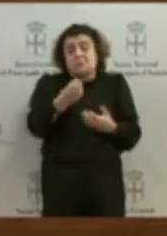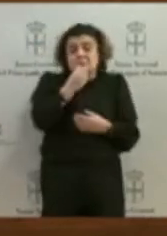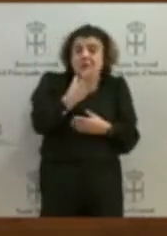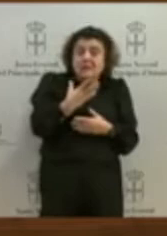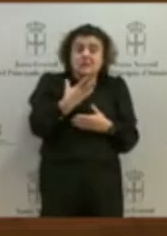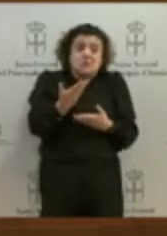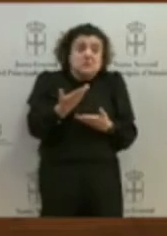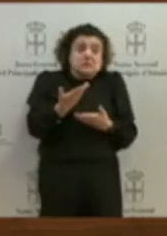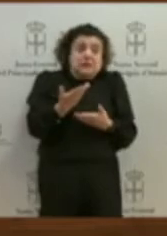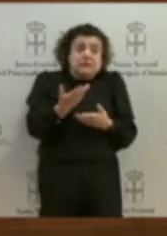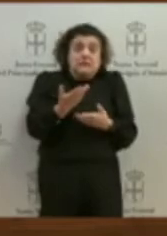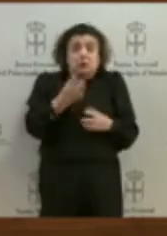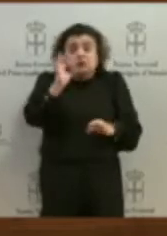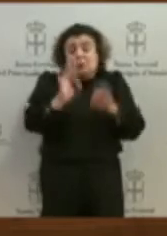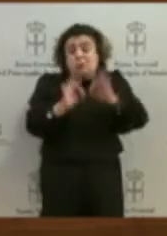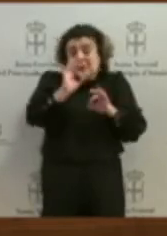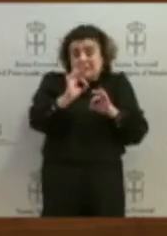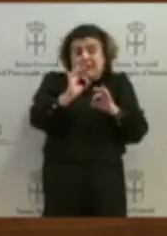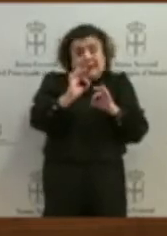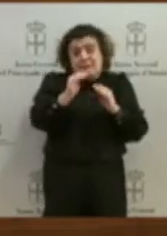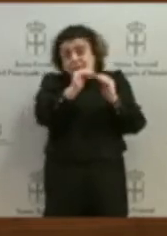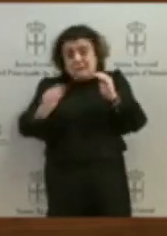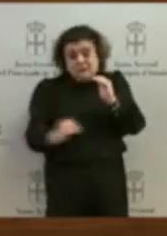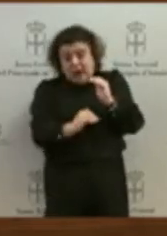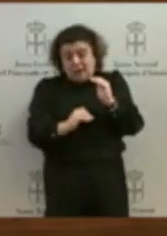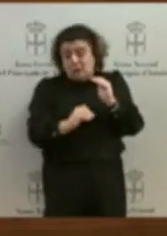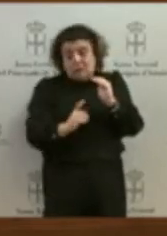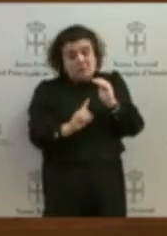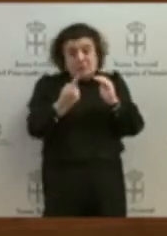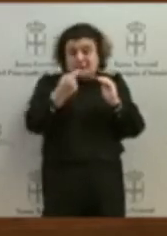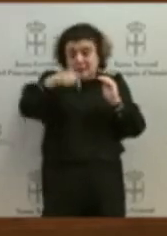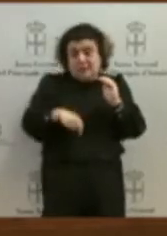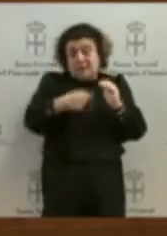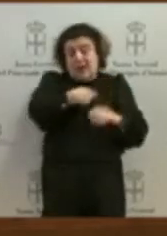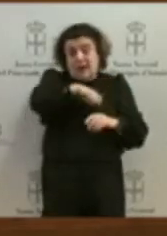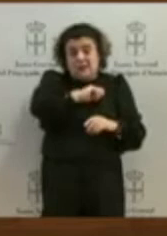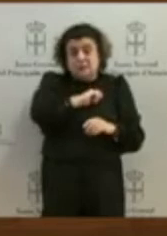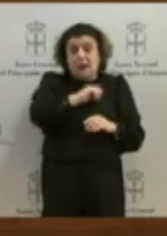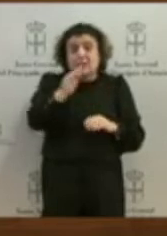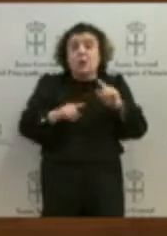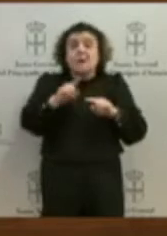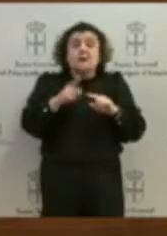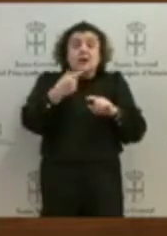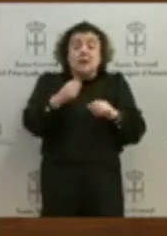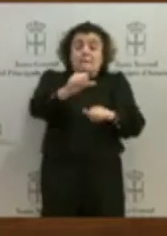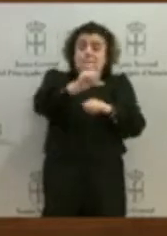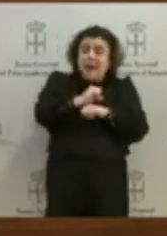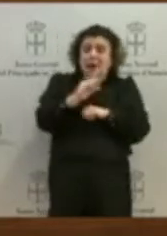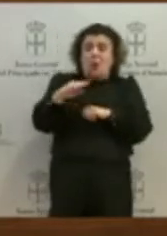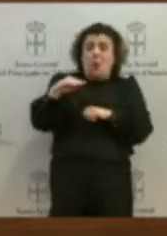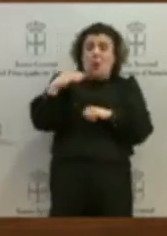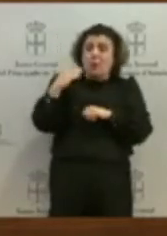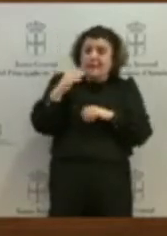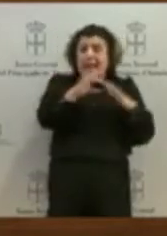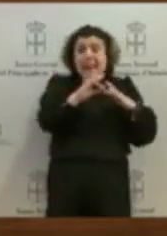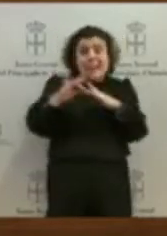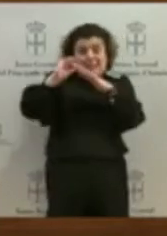Nivel de desempleo juvenil liderando España y Europa. Y a pesar de que el Ministerio del Trabajo ha reducido sustancialmente el paro juvenil del último